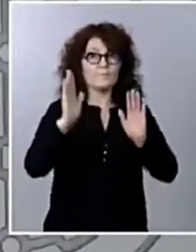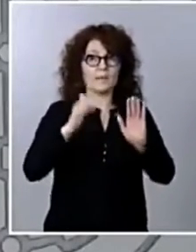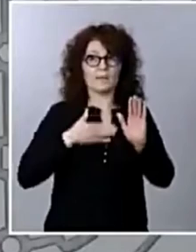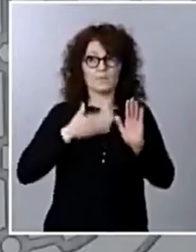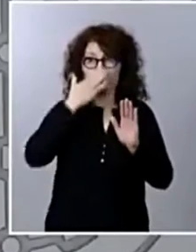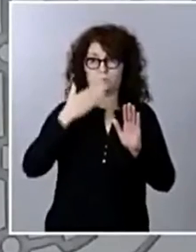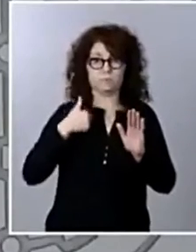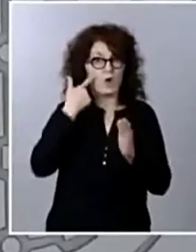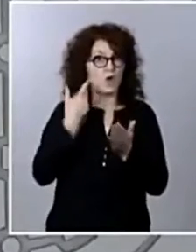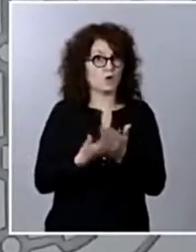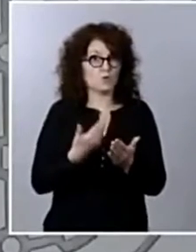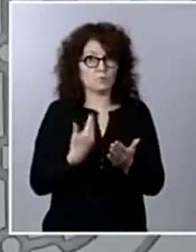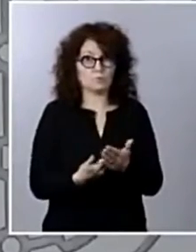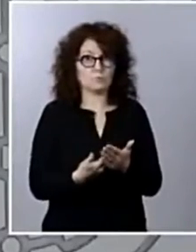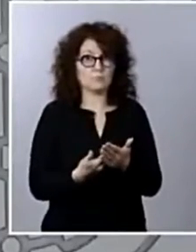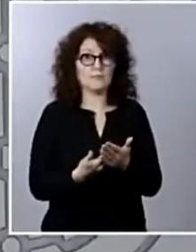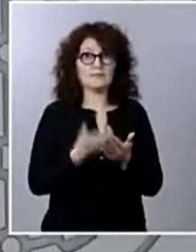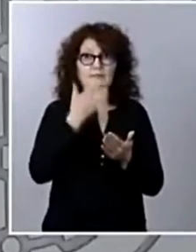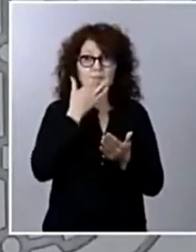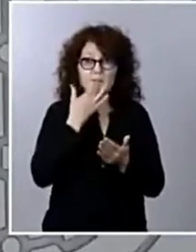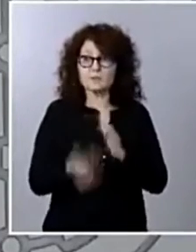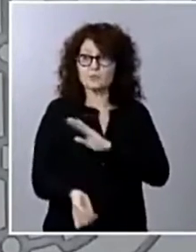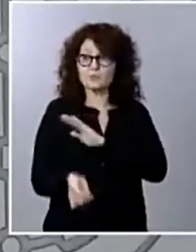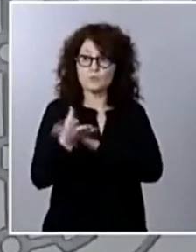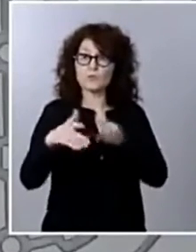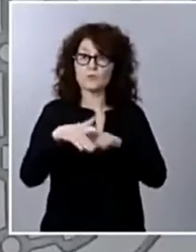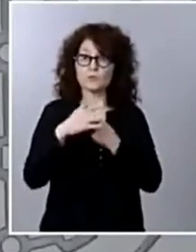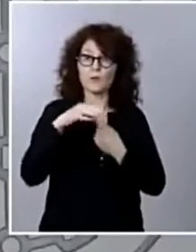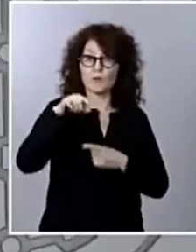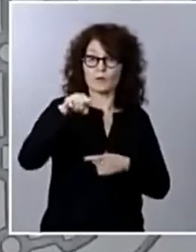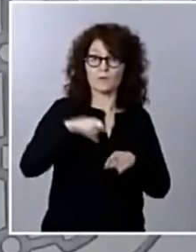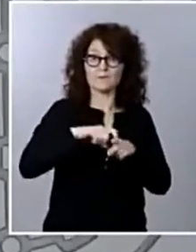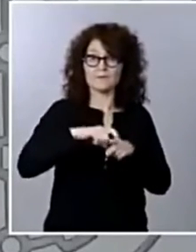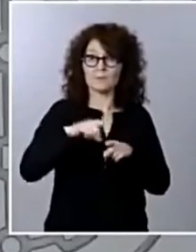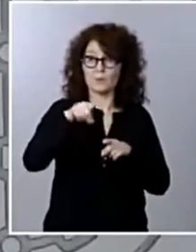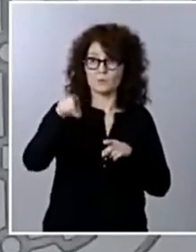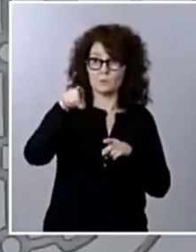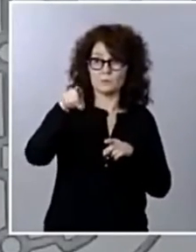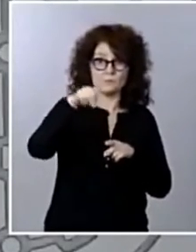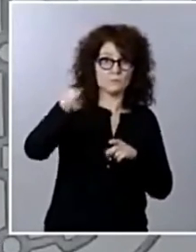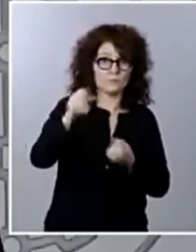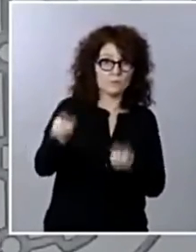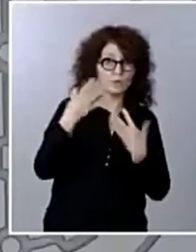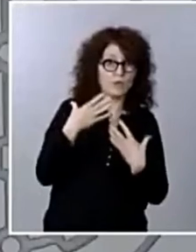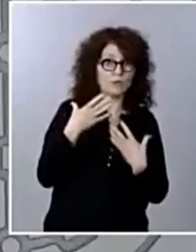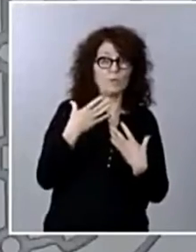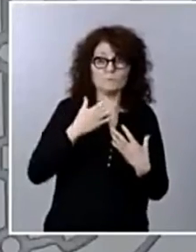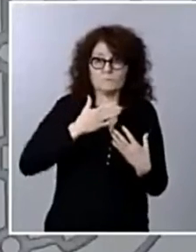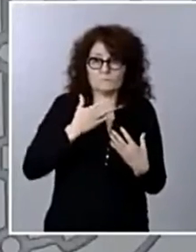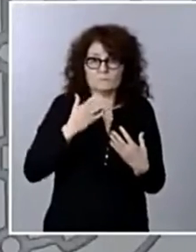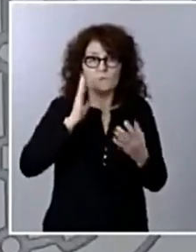circunstancia. Cuando se produce una situación de este tipo, como la que usted acaba de comentar, pues obvio que el propio Ministerio del Interior